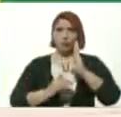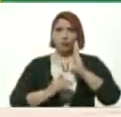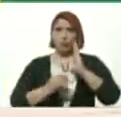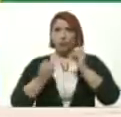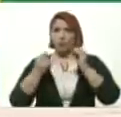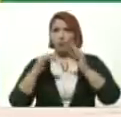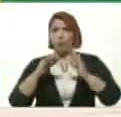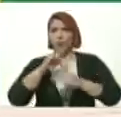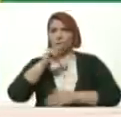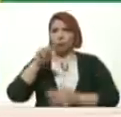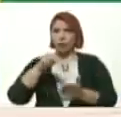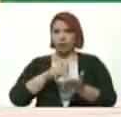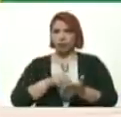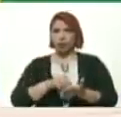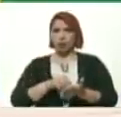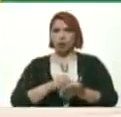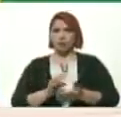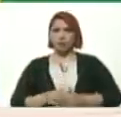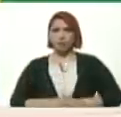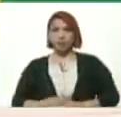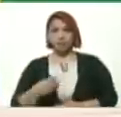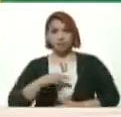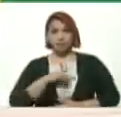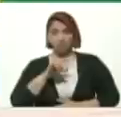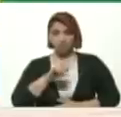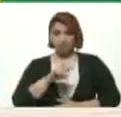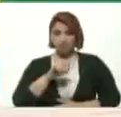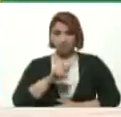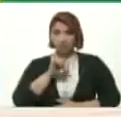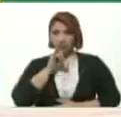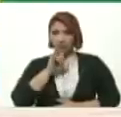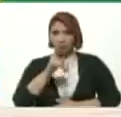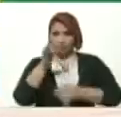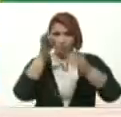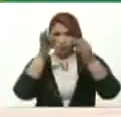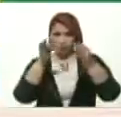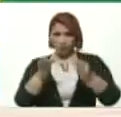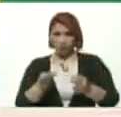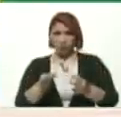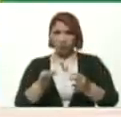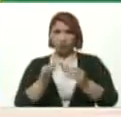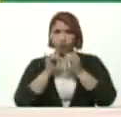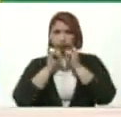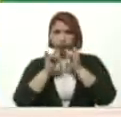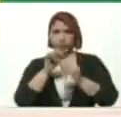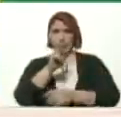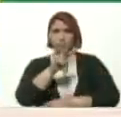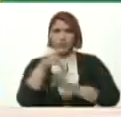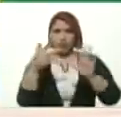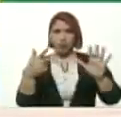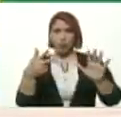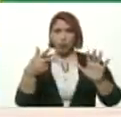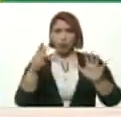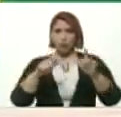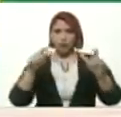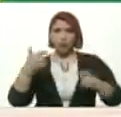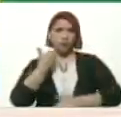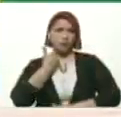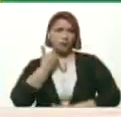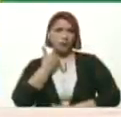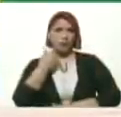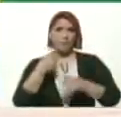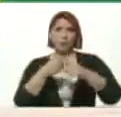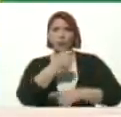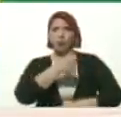nacional Nosotros El lunes En el informe oficial Reportamos 28 casos Por cada 100 mil